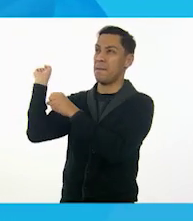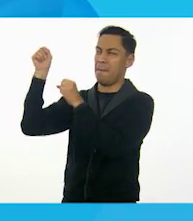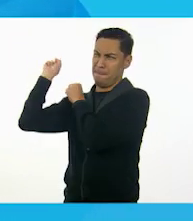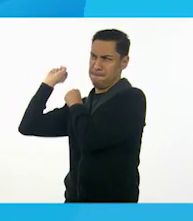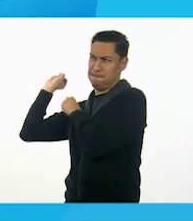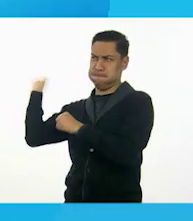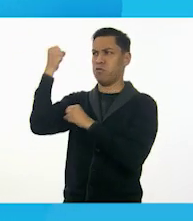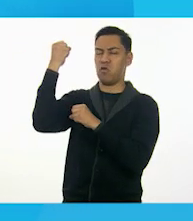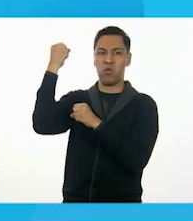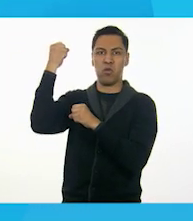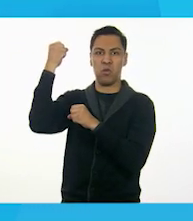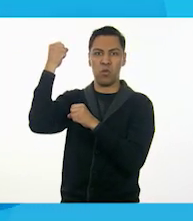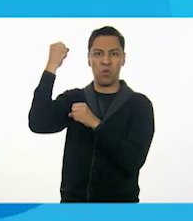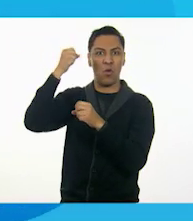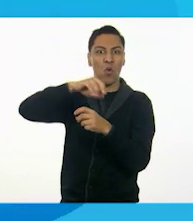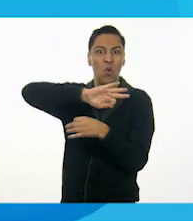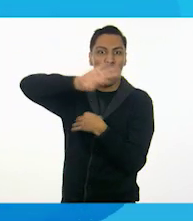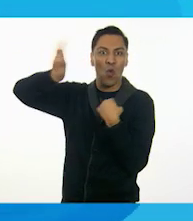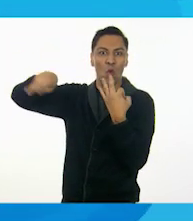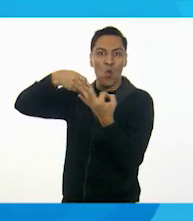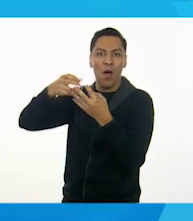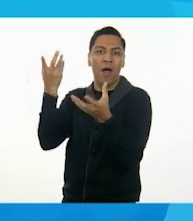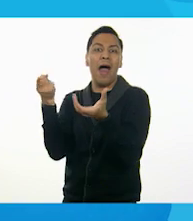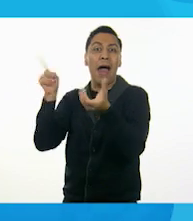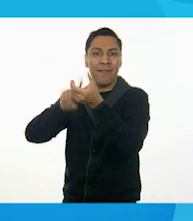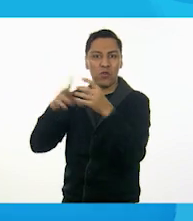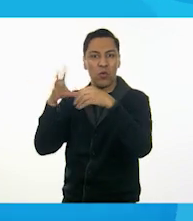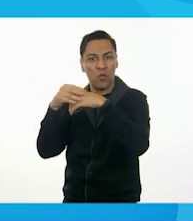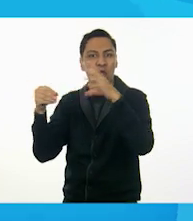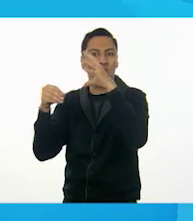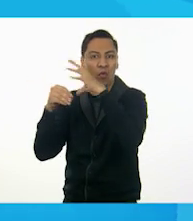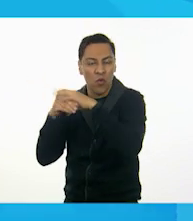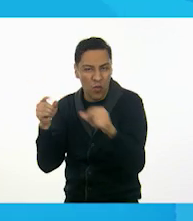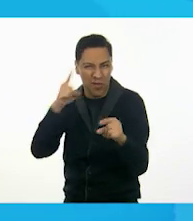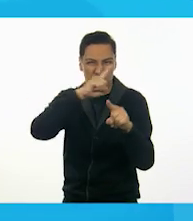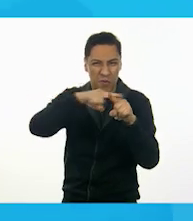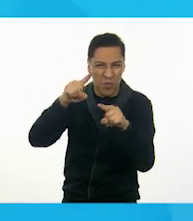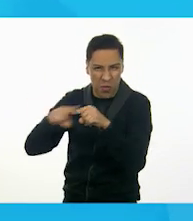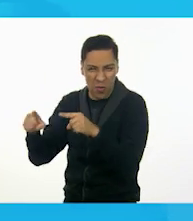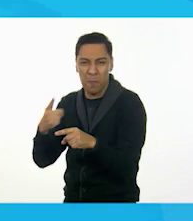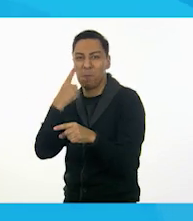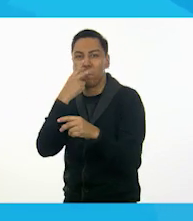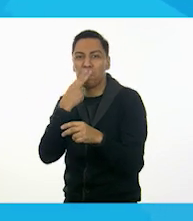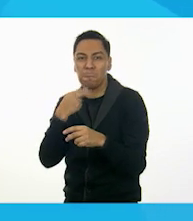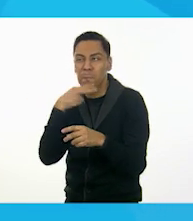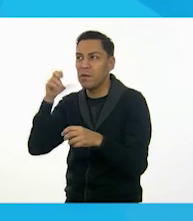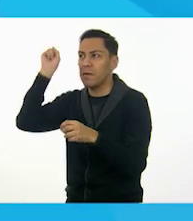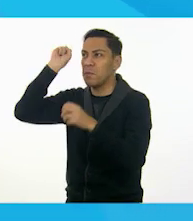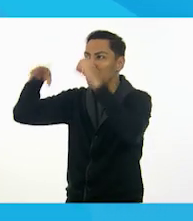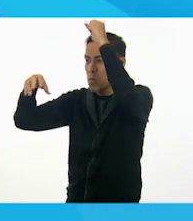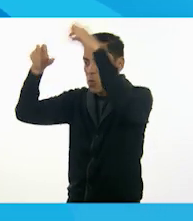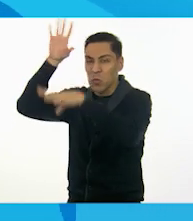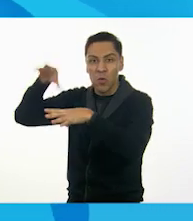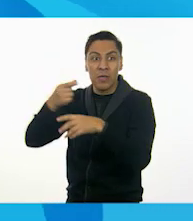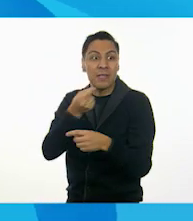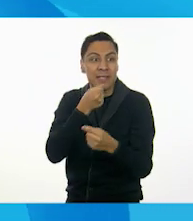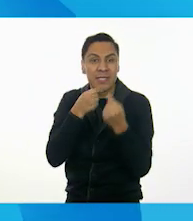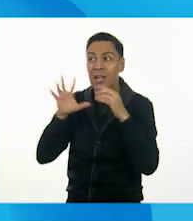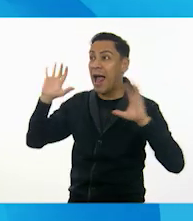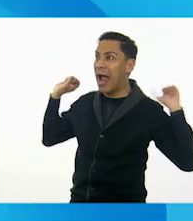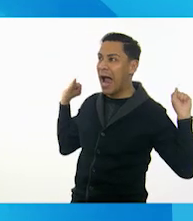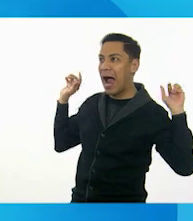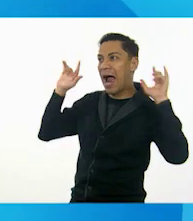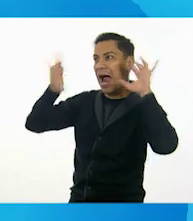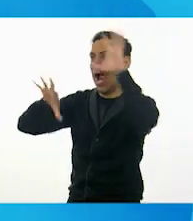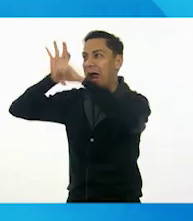tremendo golpe. Y todas las frutas y colación están cayendo al piso y los niños se están arrojando para tratar de acaparar lo